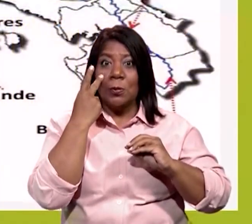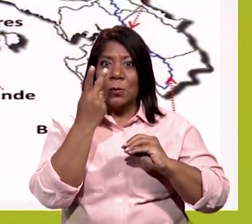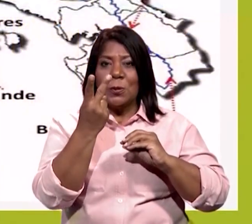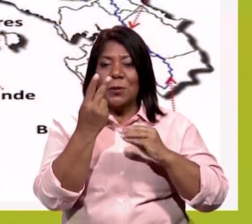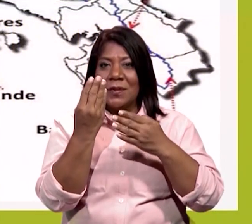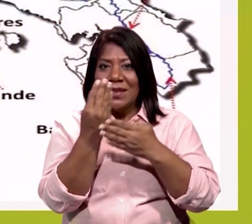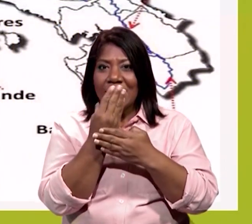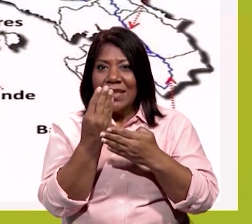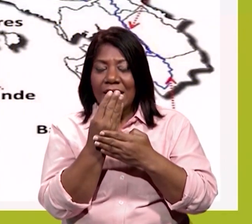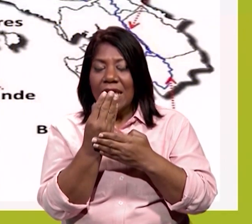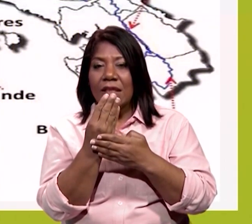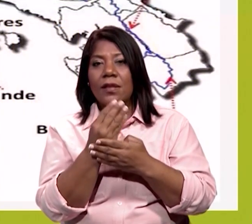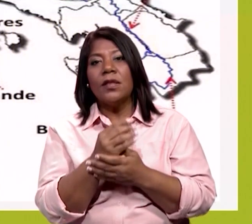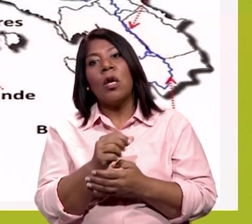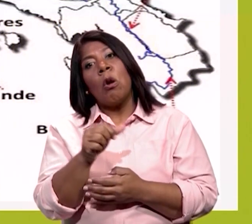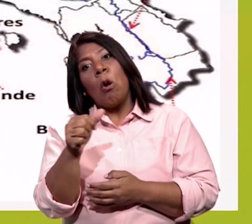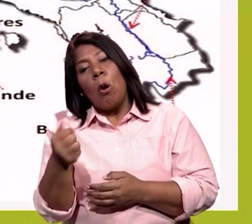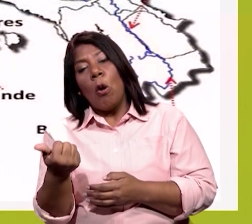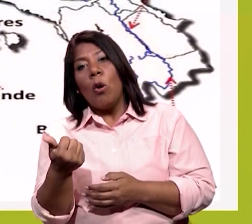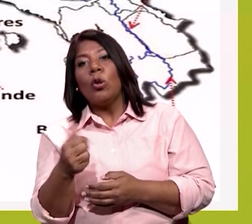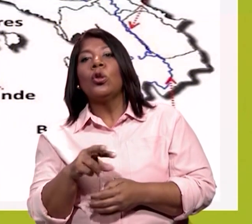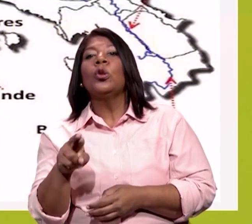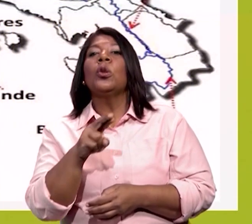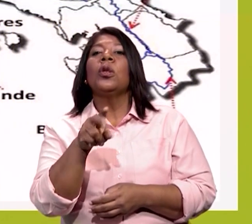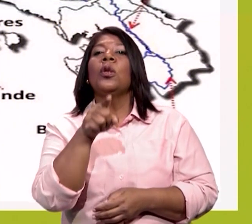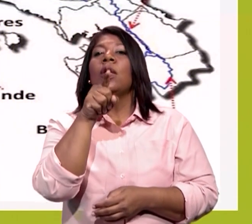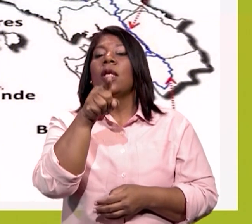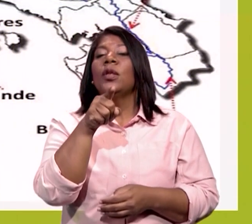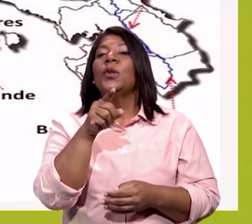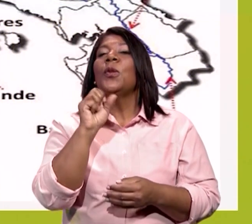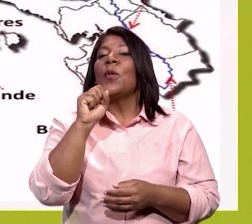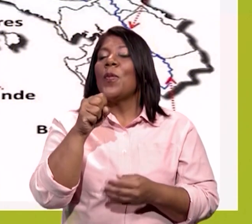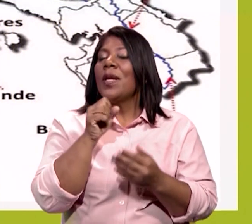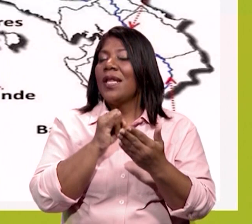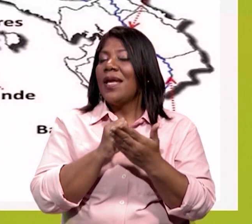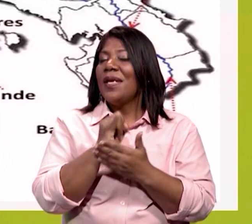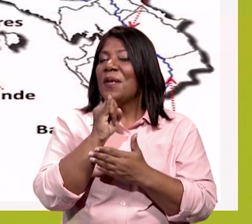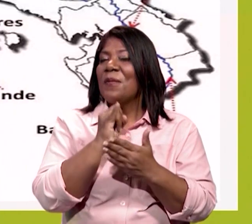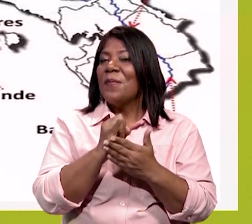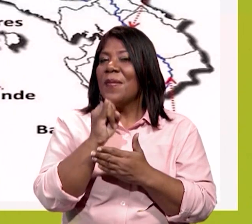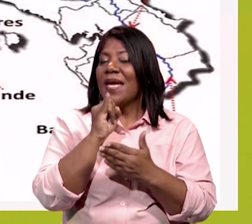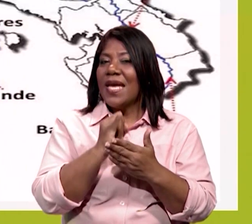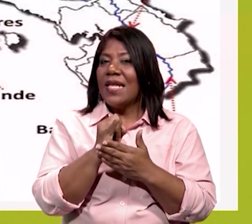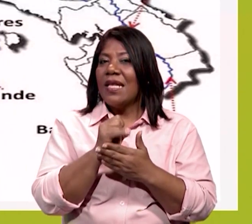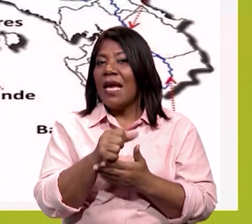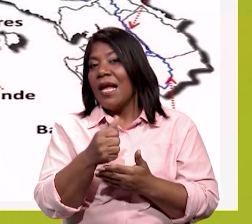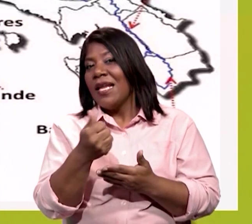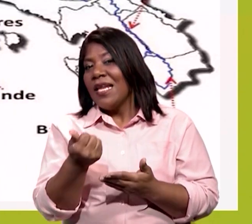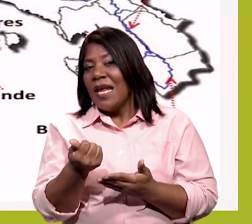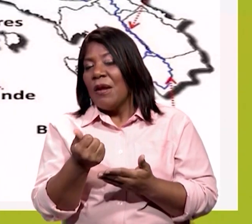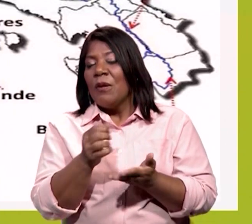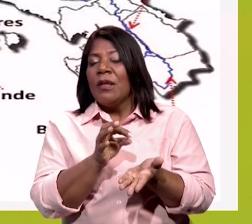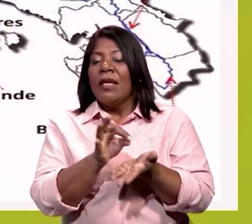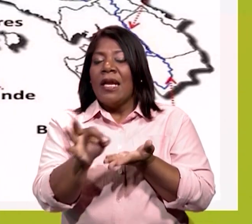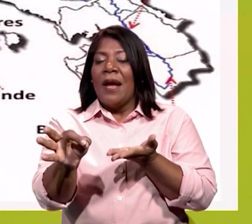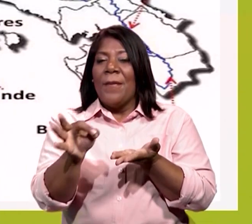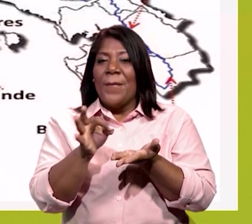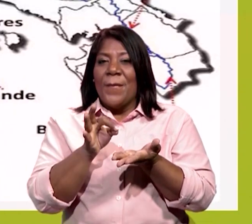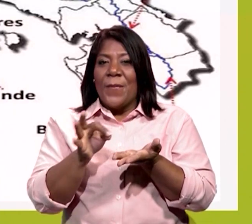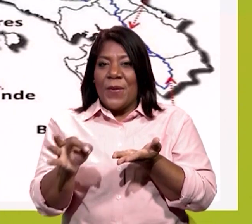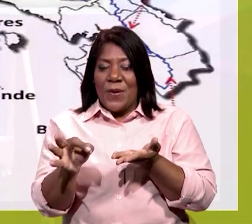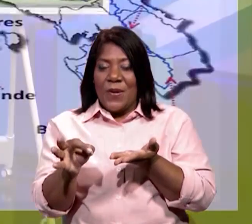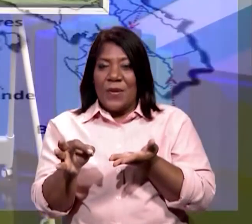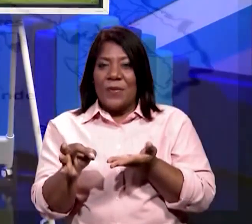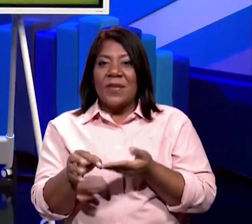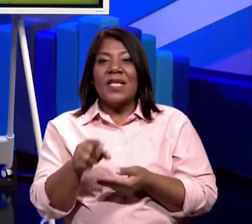en pantalla, o algunos ríos que usted quiera hacer mención del lugar donde usted se encuentra, de